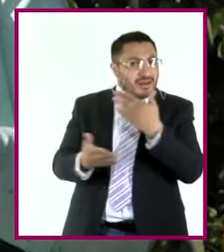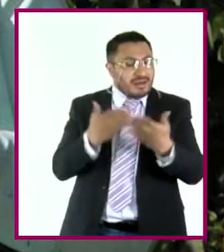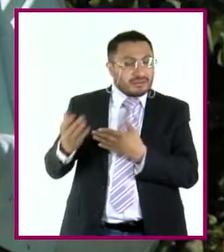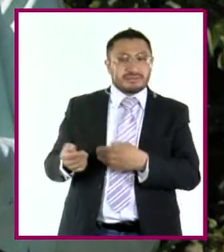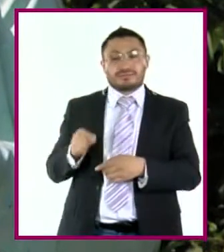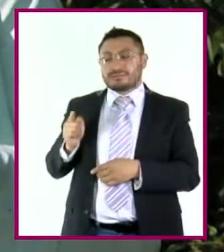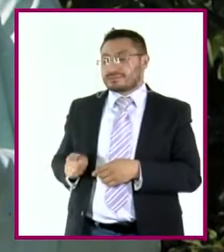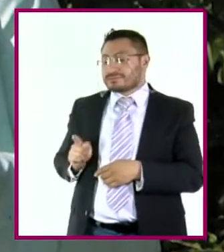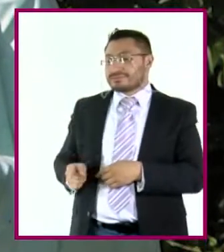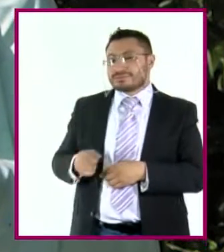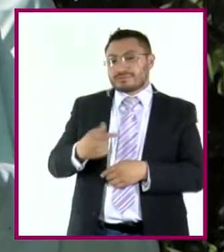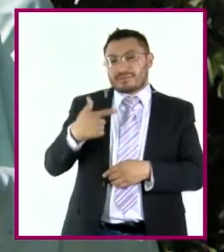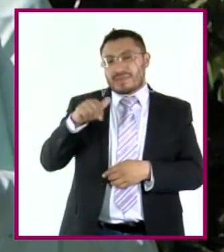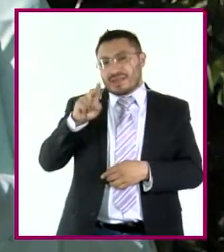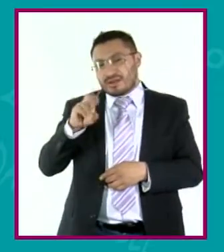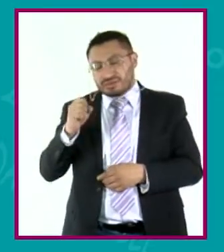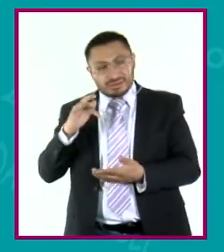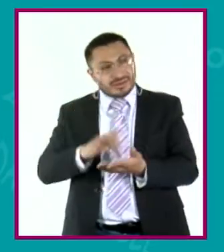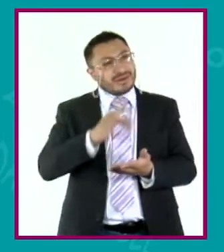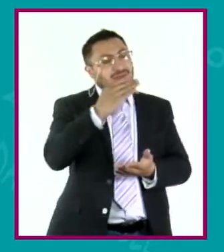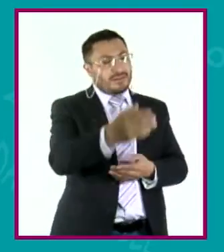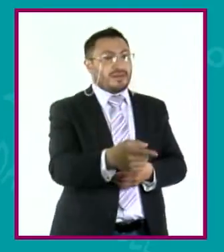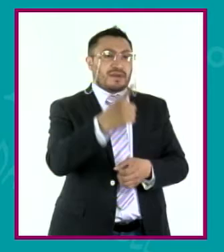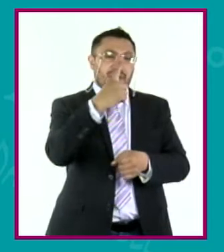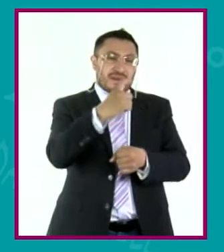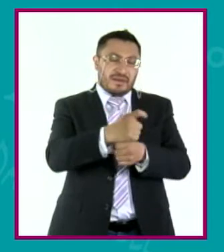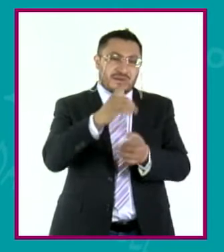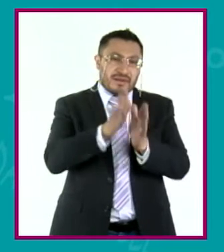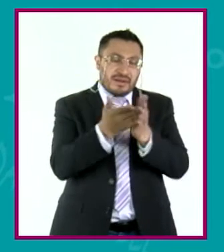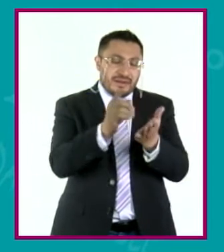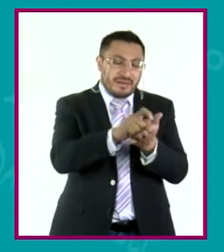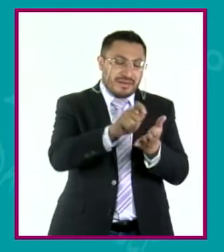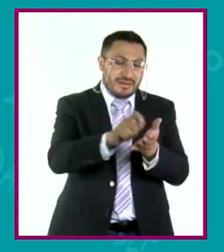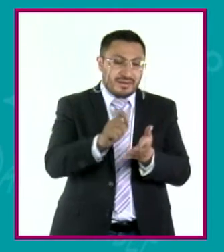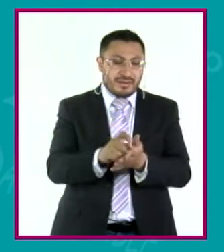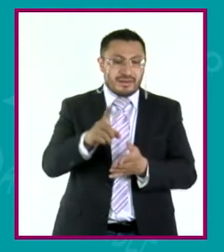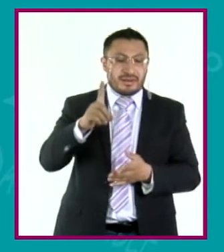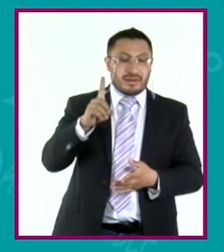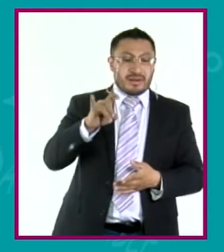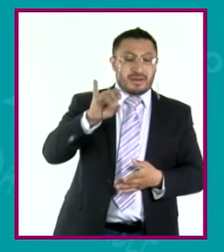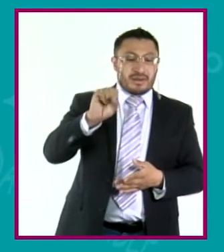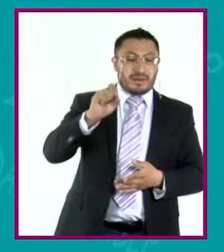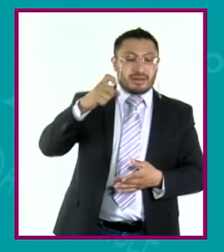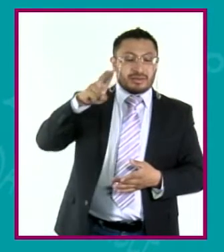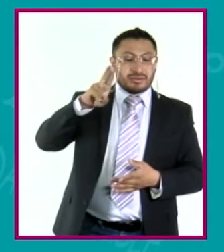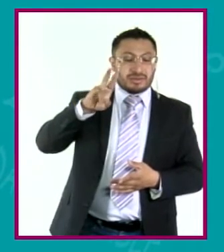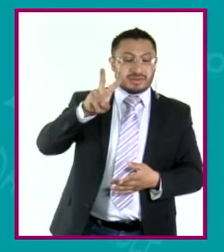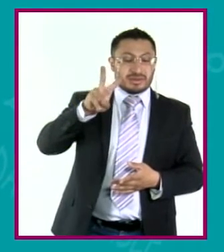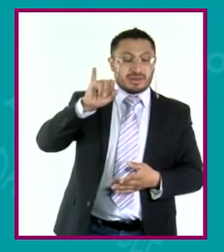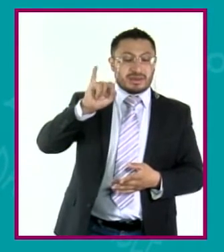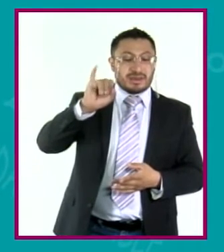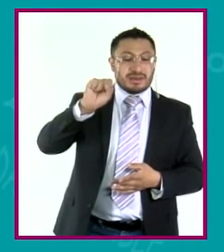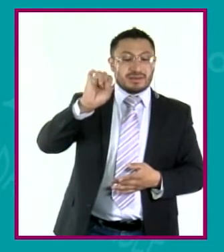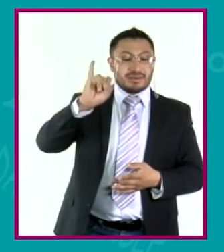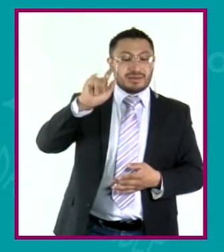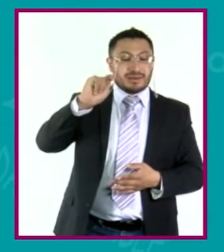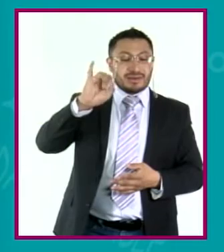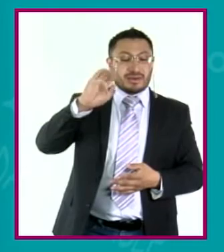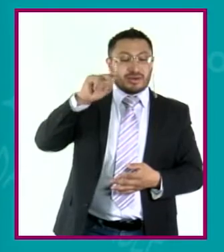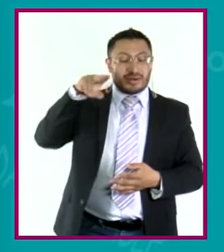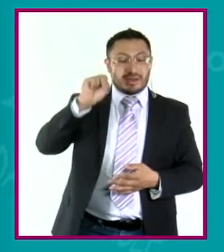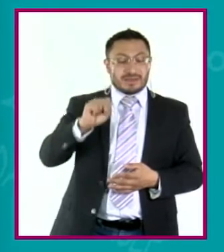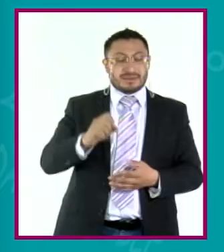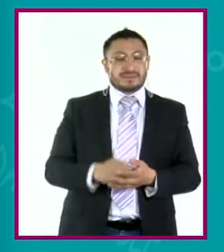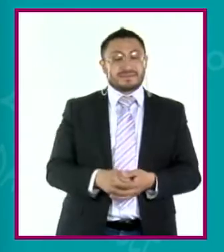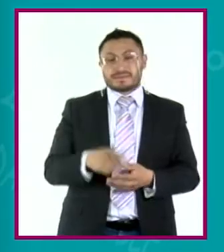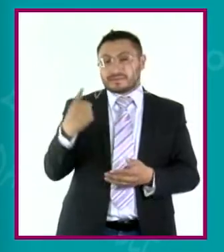agradecimiento, Gauss le dedicaría su primer libro, Disquisitiones Aritmeticae, de 1801, con el que